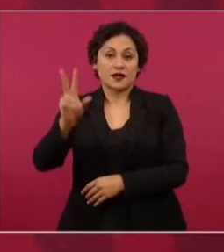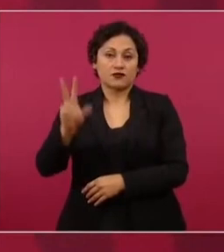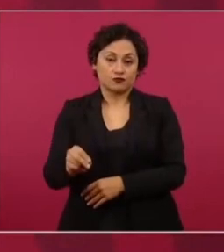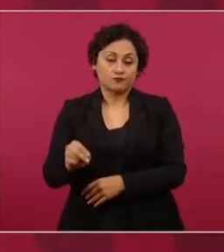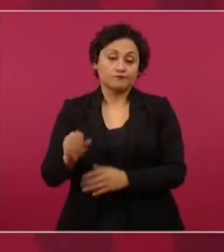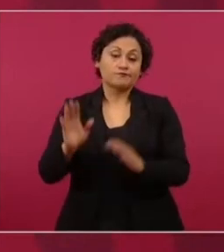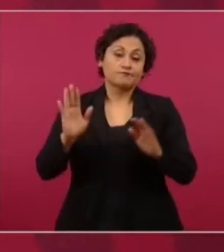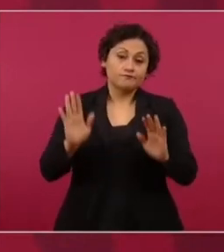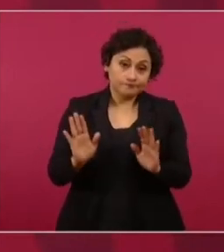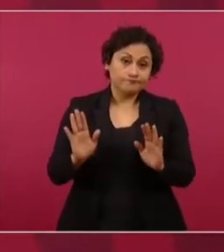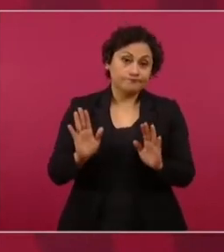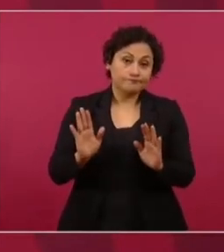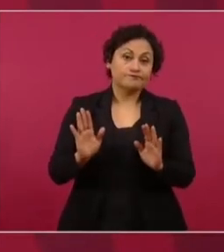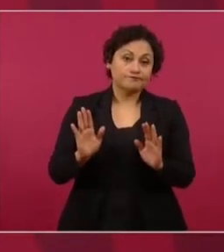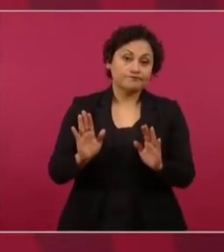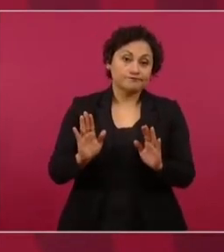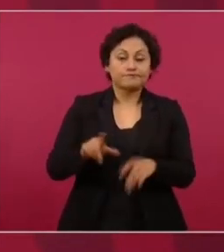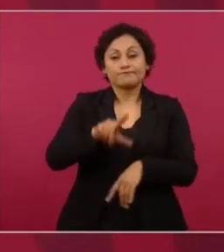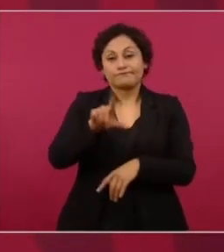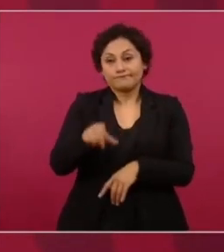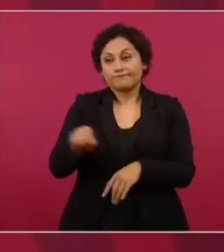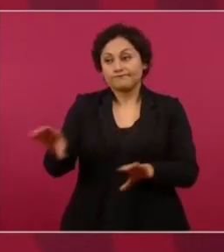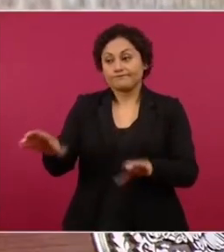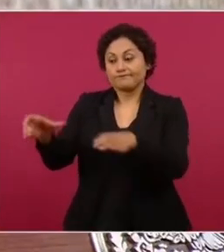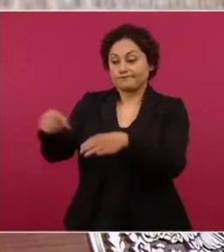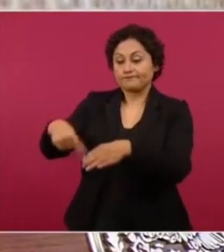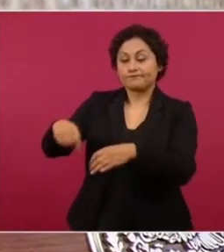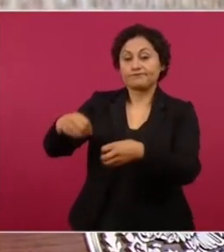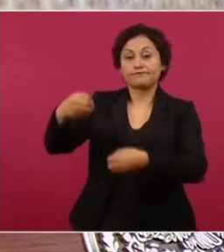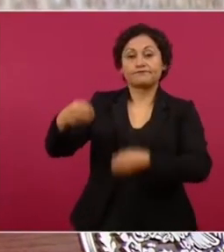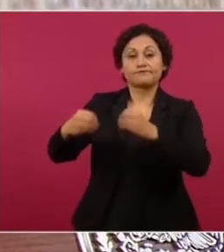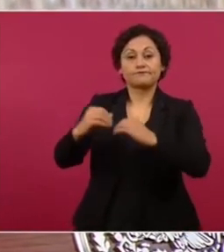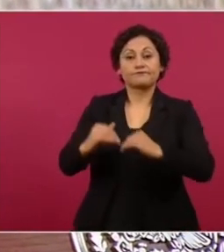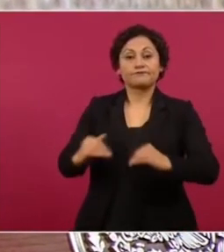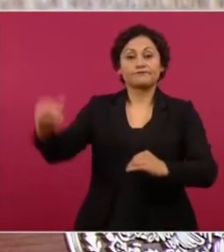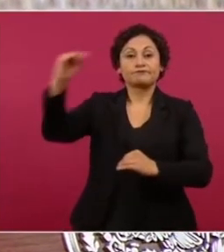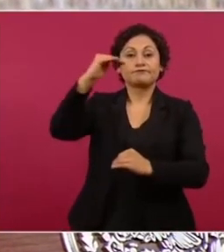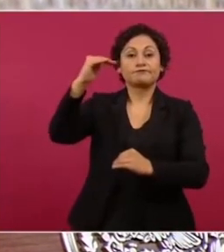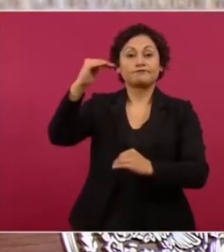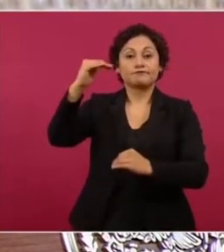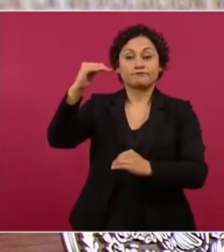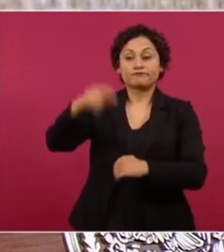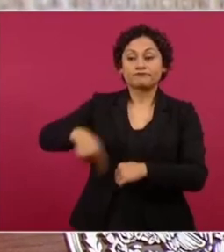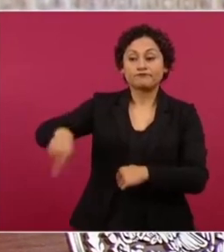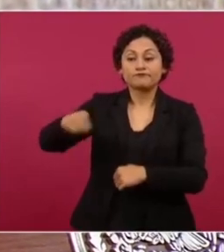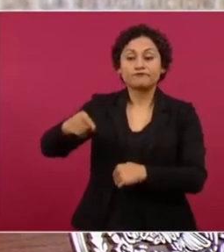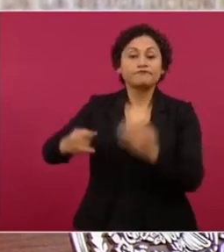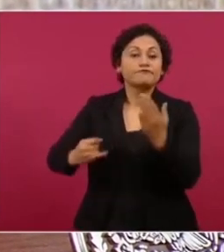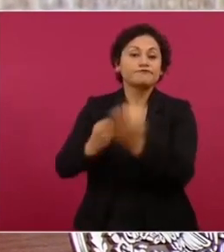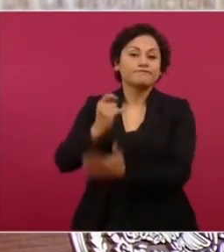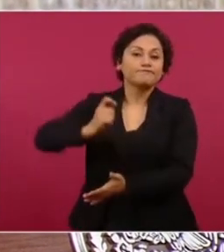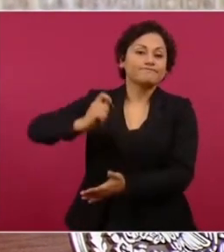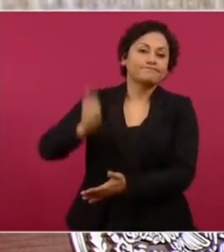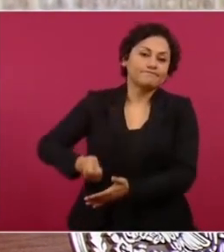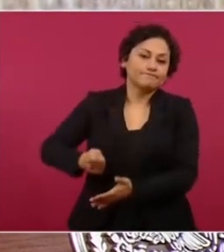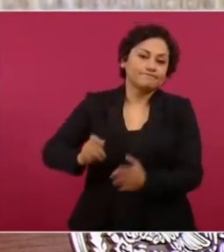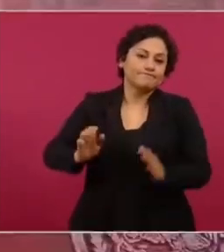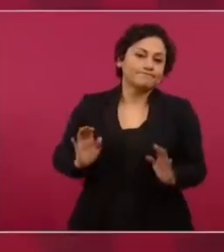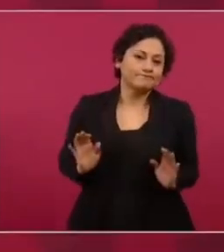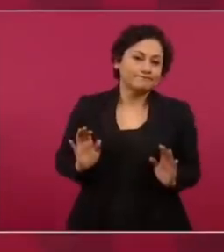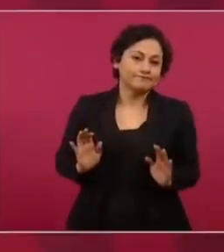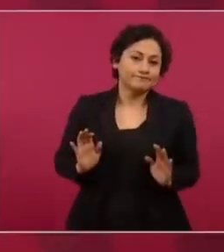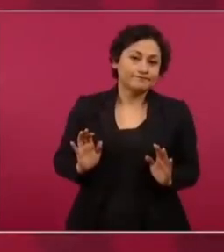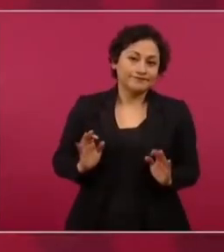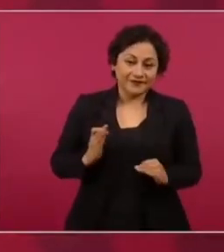de la Corte los que van a decidir o sea esto